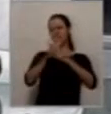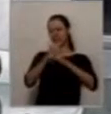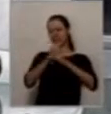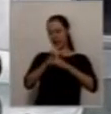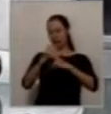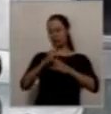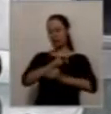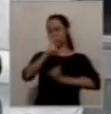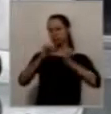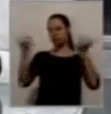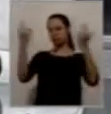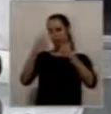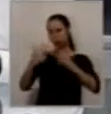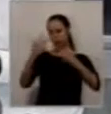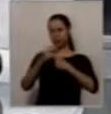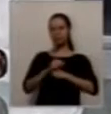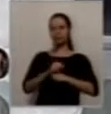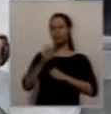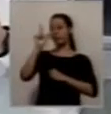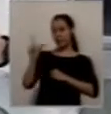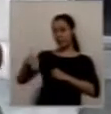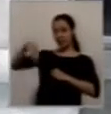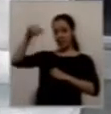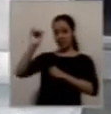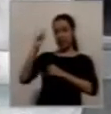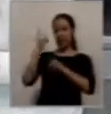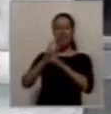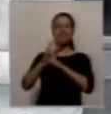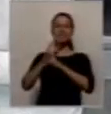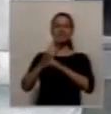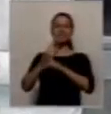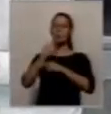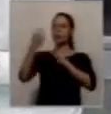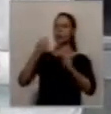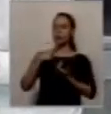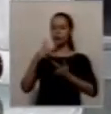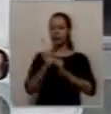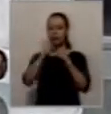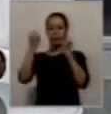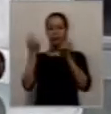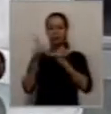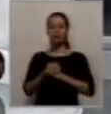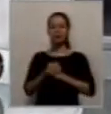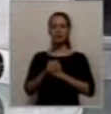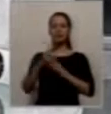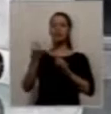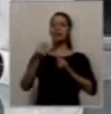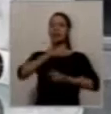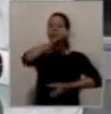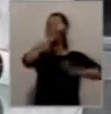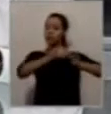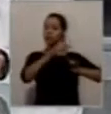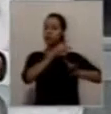me lo plantea con mucha expectativa, sobre todo poniéndose en la voz de los ciudadanos, es que la gente lo que quiere de nosotros, los